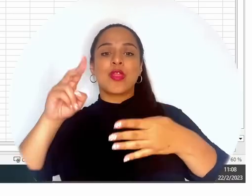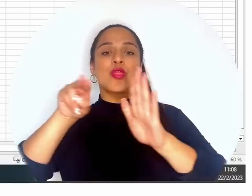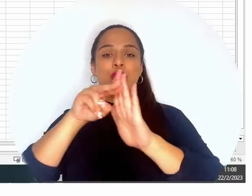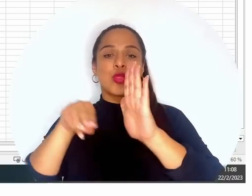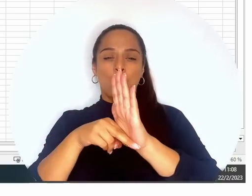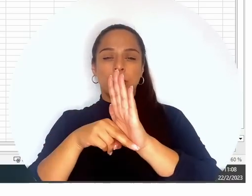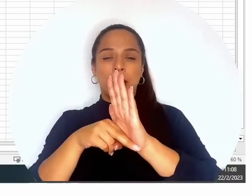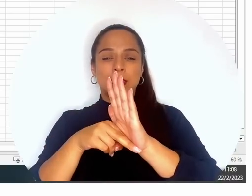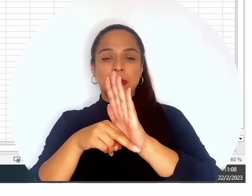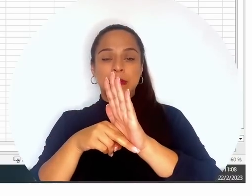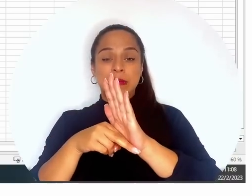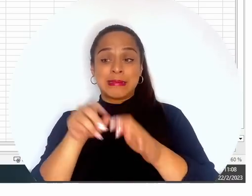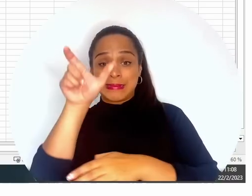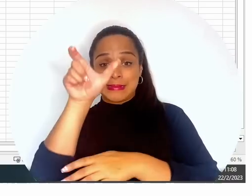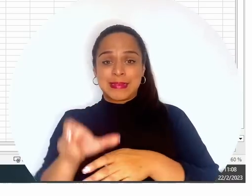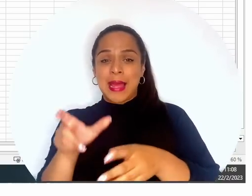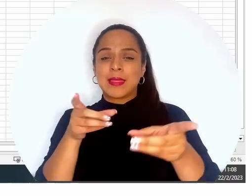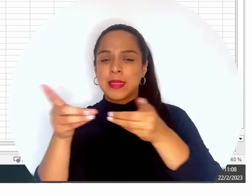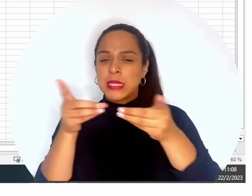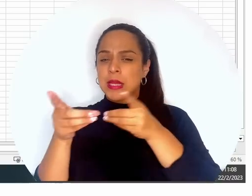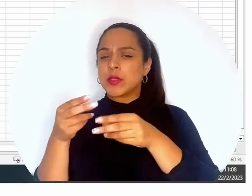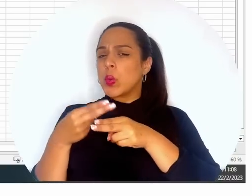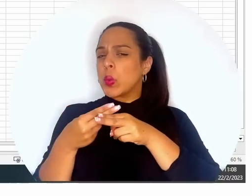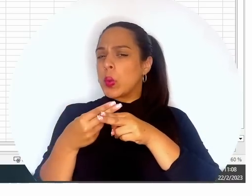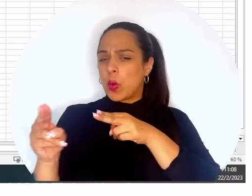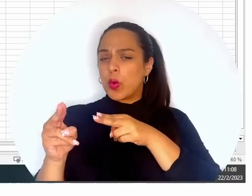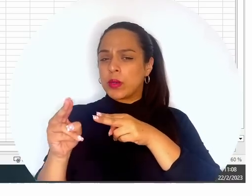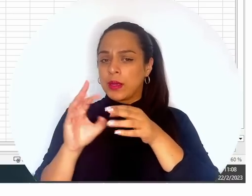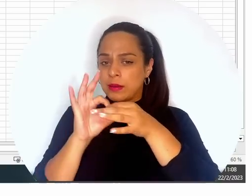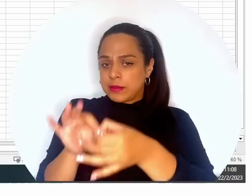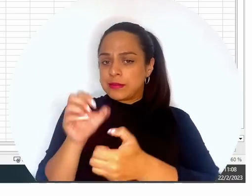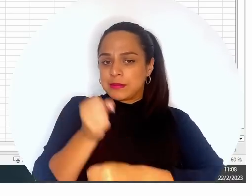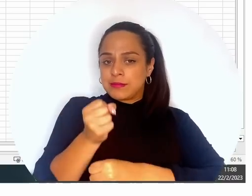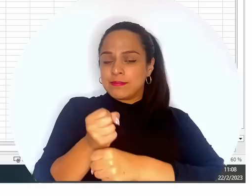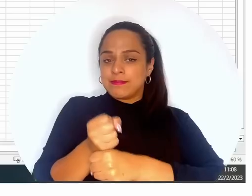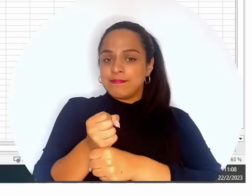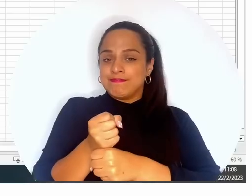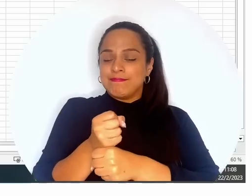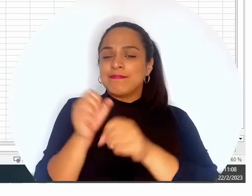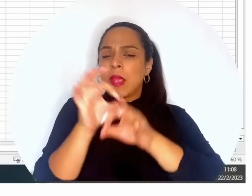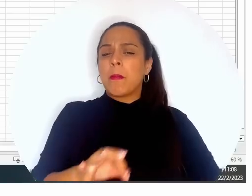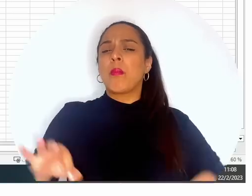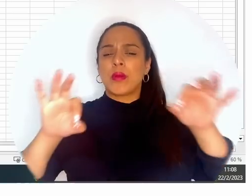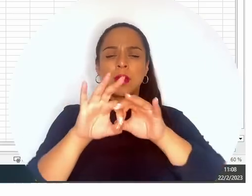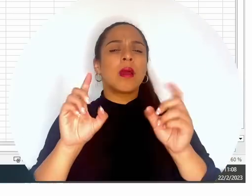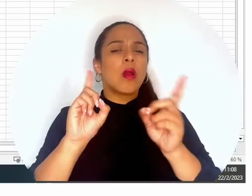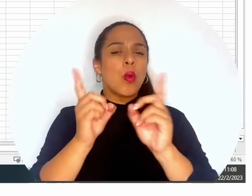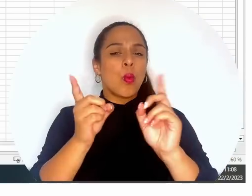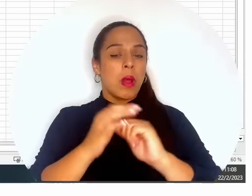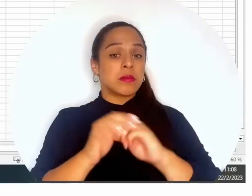breve de los desempeños. ¿Verdad? Importante. Pueden ser desempeños tanto